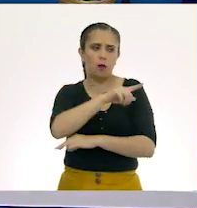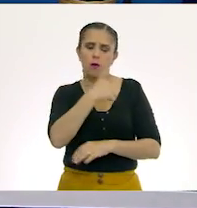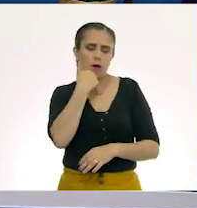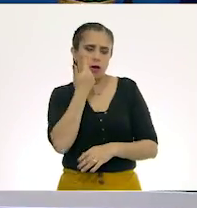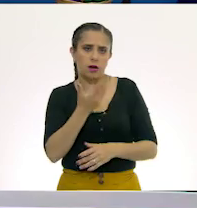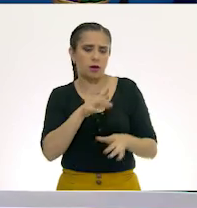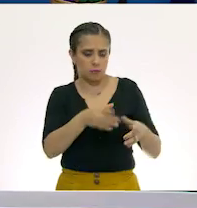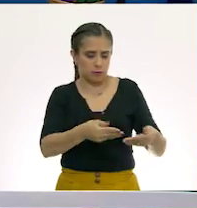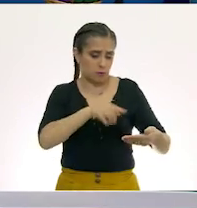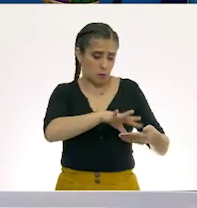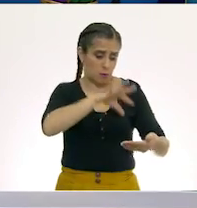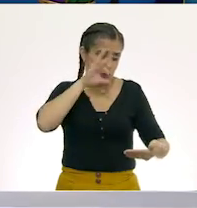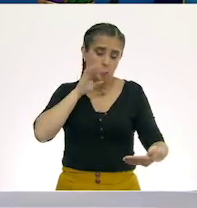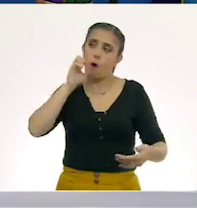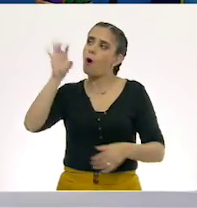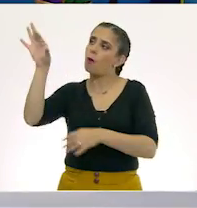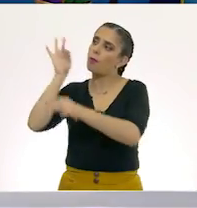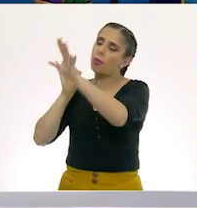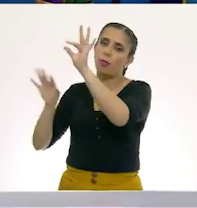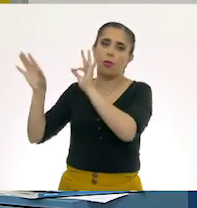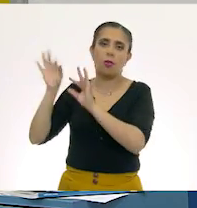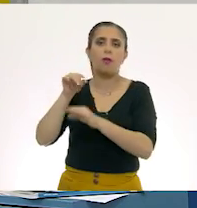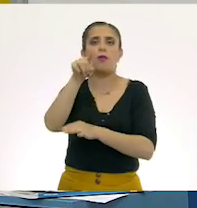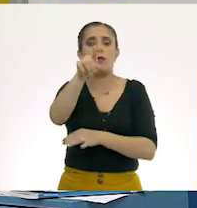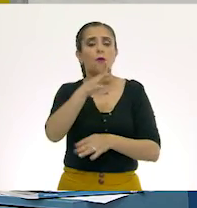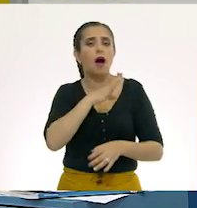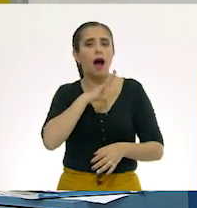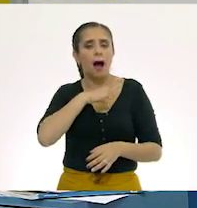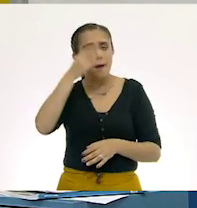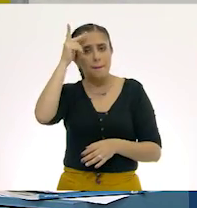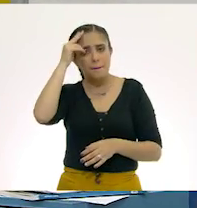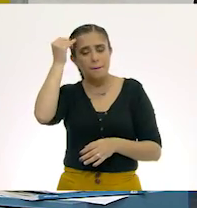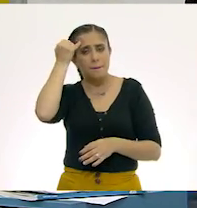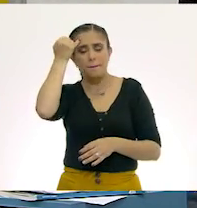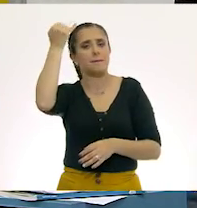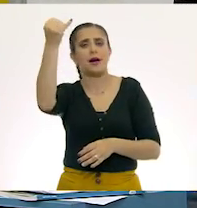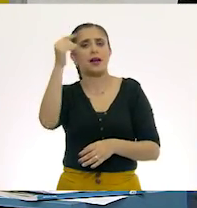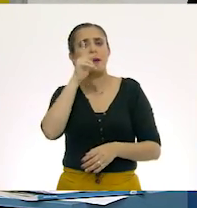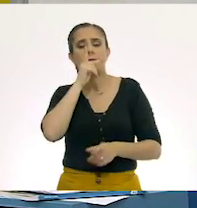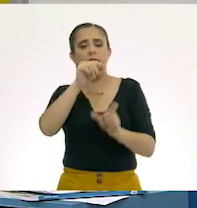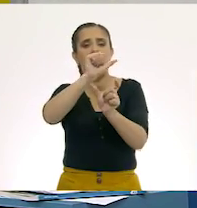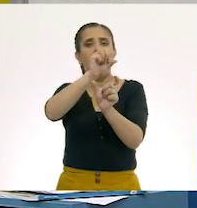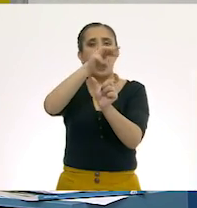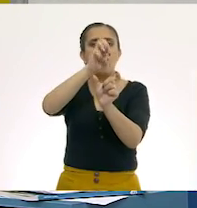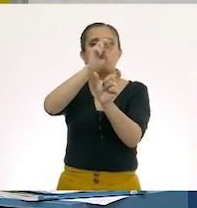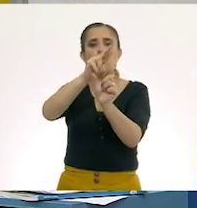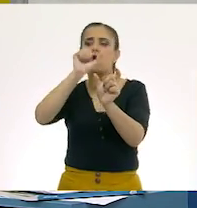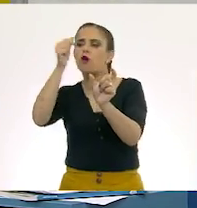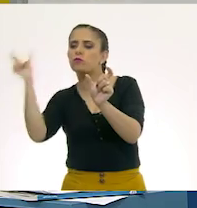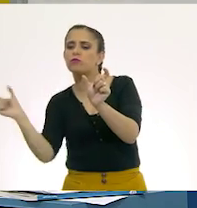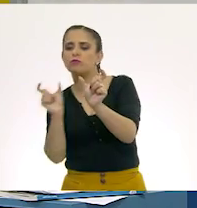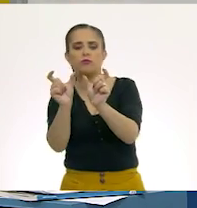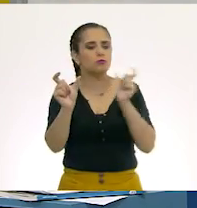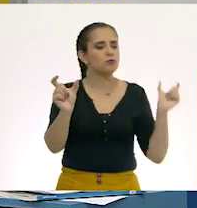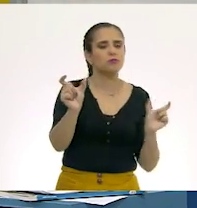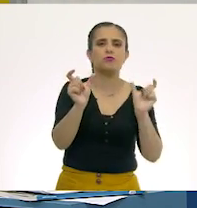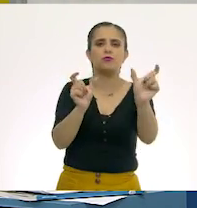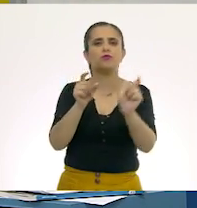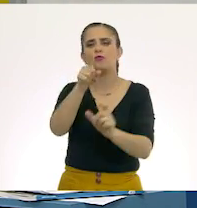¿Cómo se les ocurre? Ah. Ahí en casita, ¿tienen alguna otra palabra que ya componen? Vamos a usar esta.